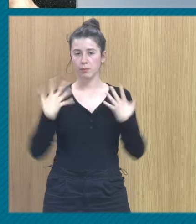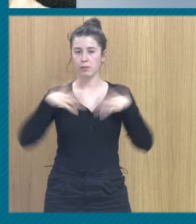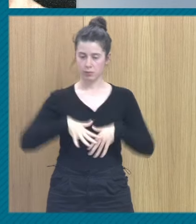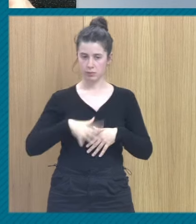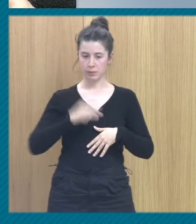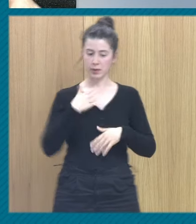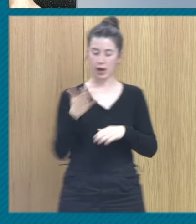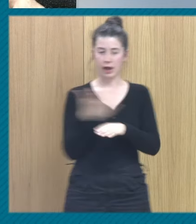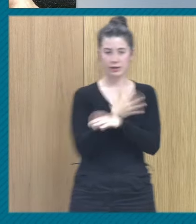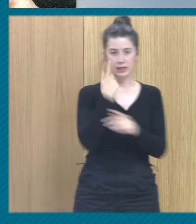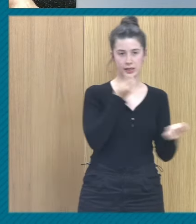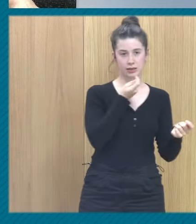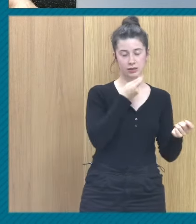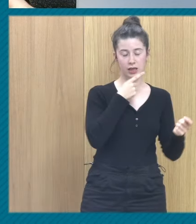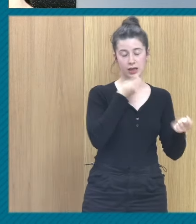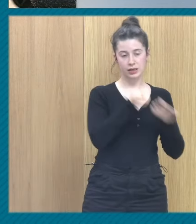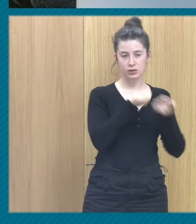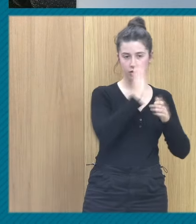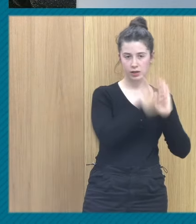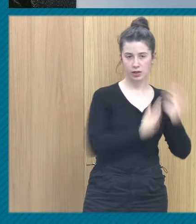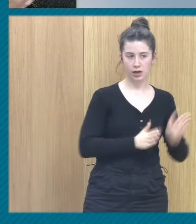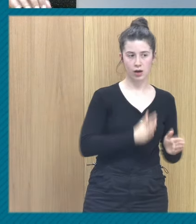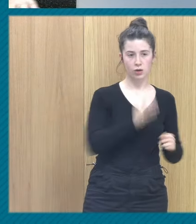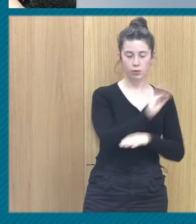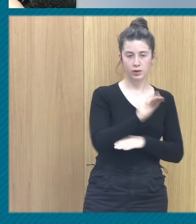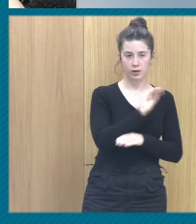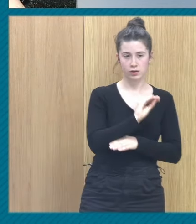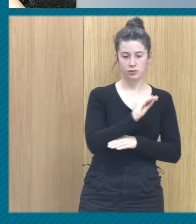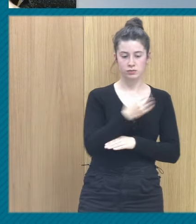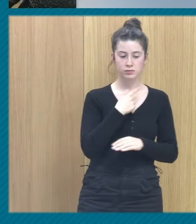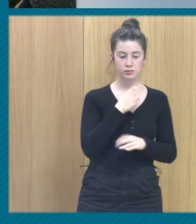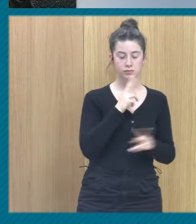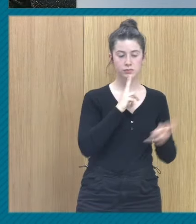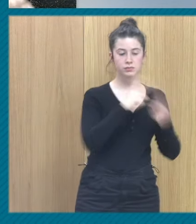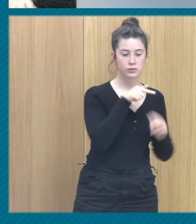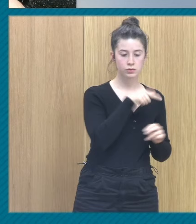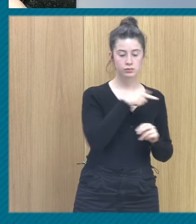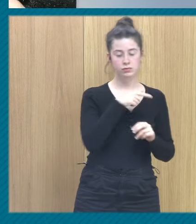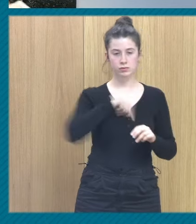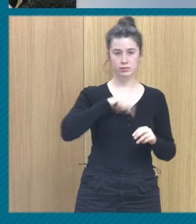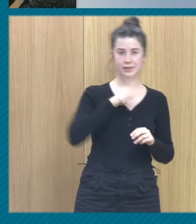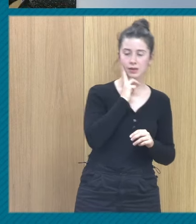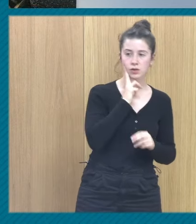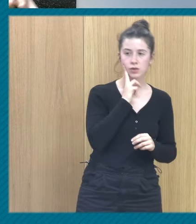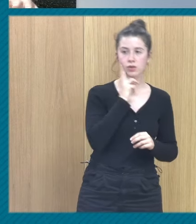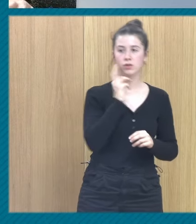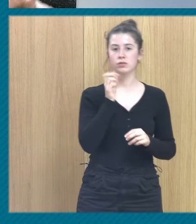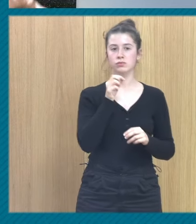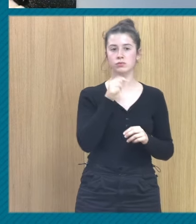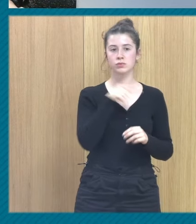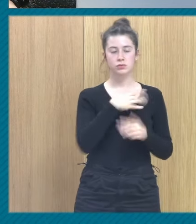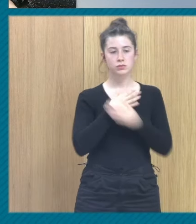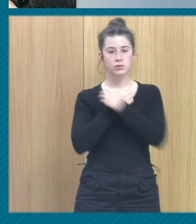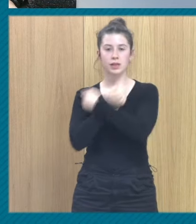cuidado y lo que voy a decirle es tú le querías, pero esto te hacía sentir terror. Tú le querías, pero te dejaba sin dormir. Tú le querías, pero entonces